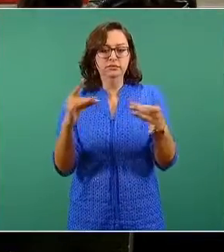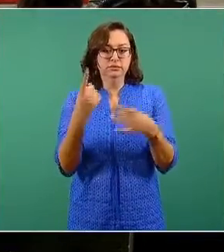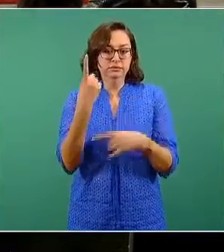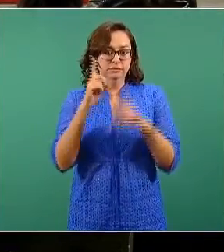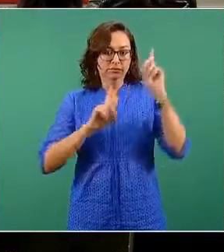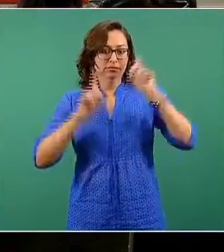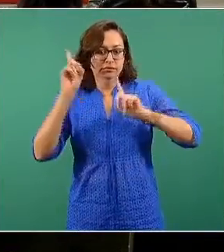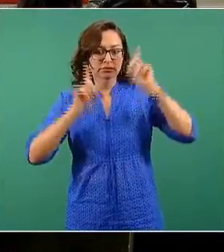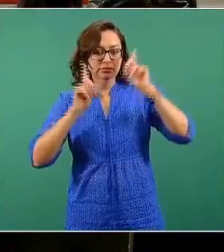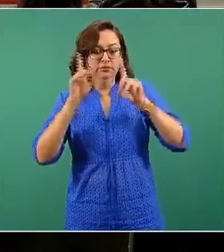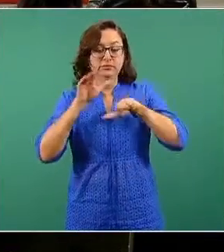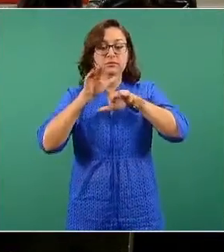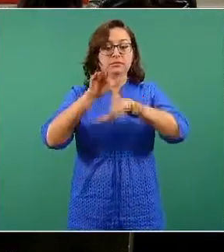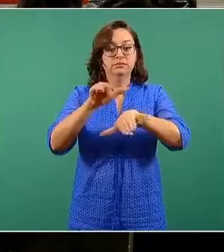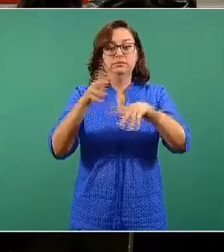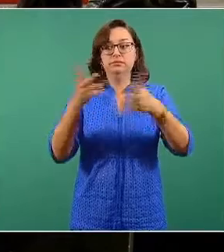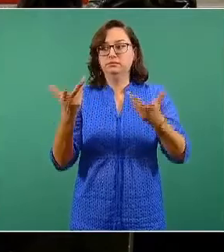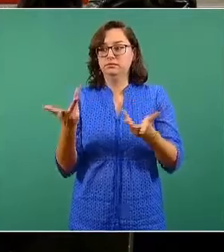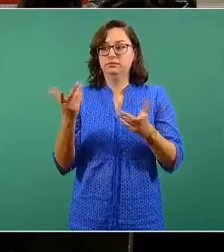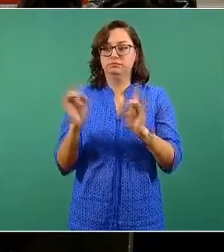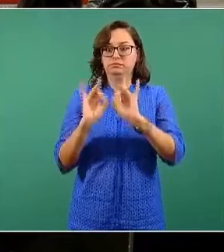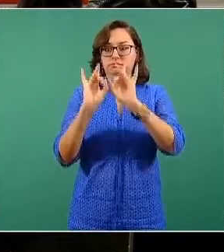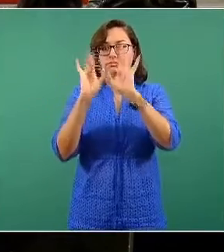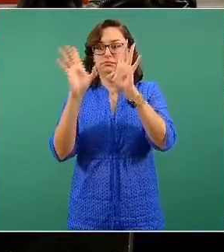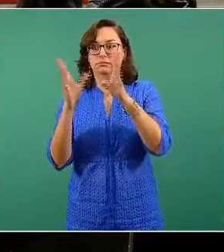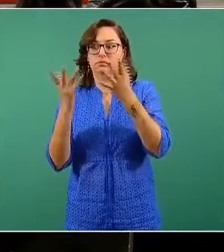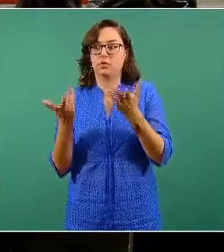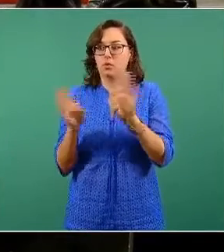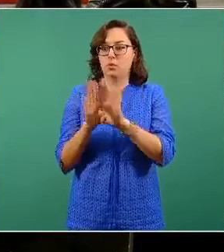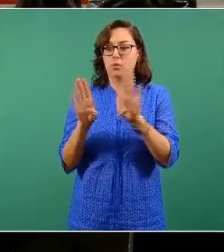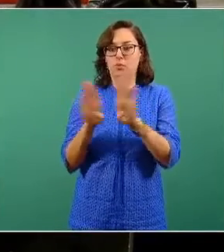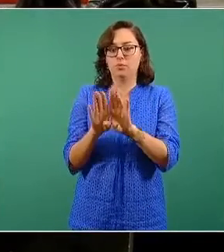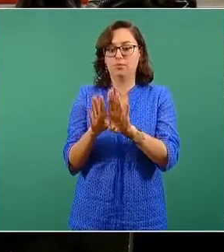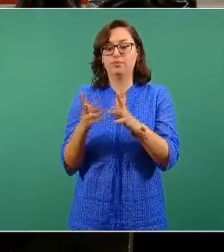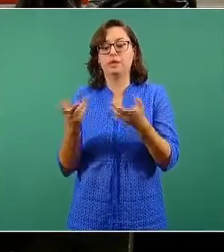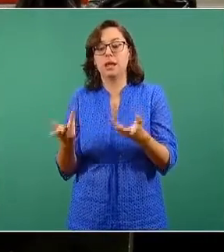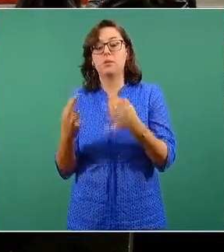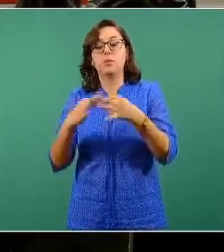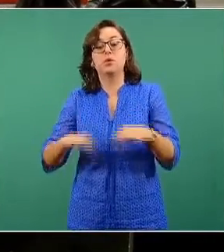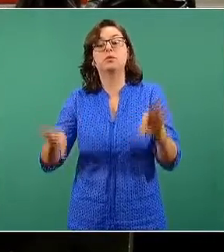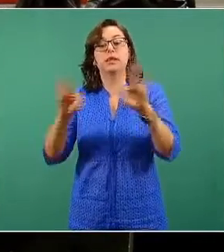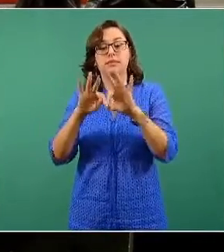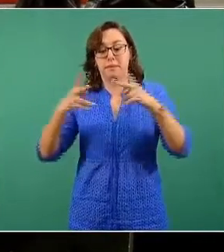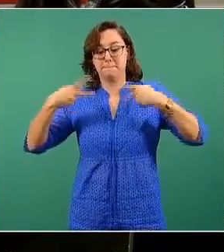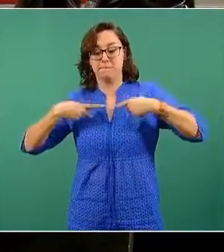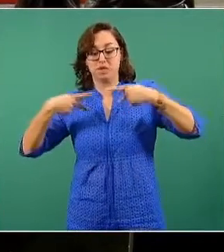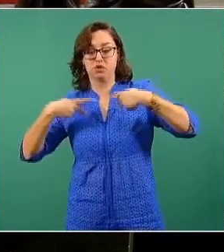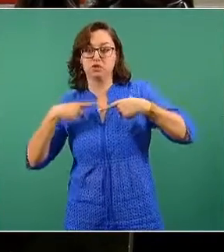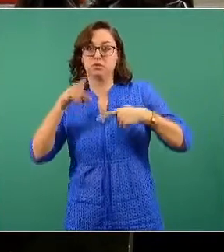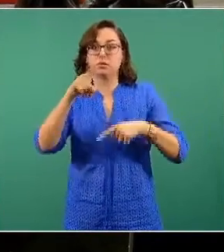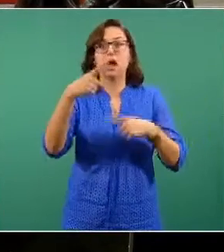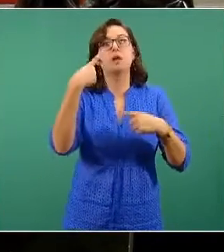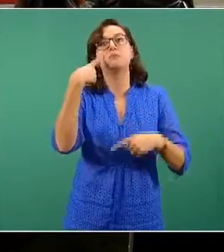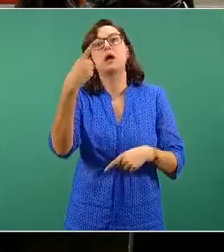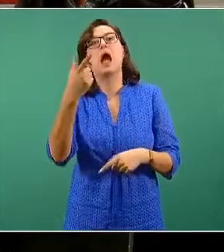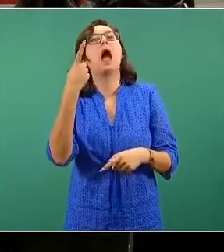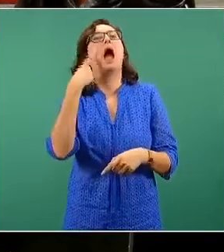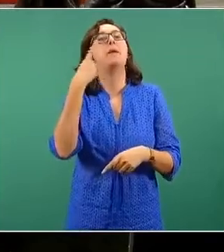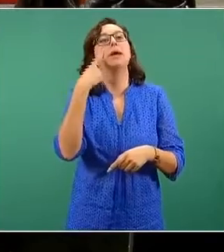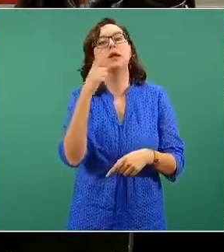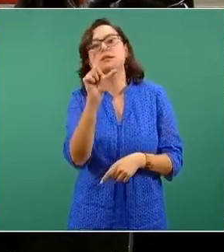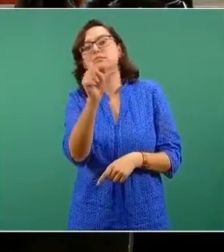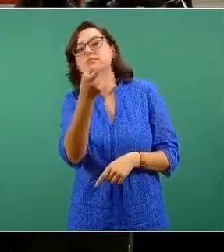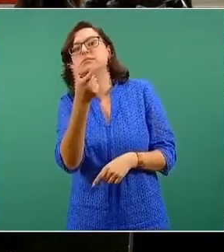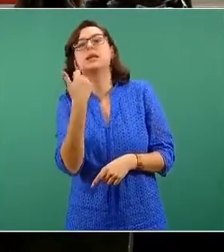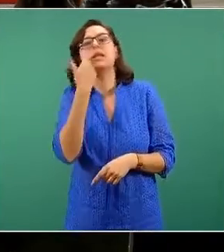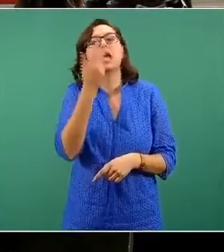relacionada con un evento reciente, la importancia de que haya un diálogo claro y si la persona dice, muéstrame la jeringuilla, se le